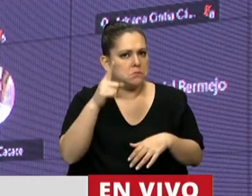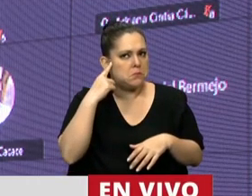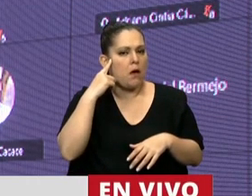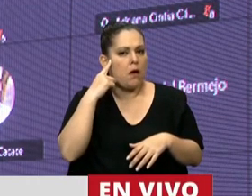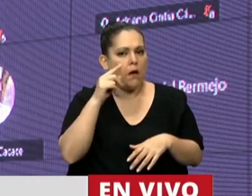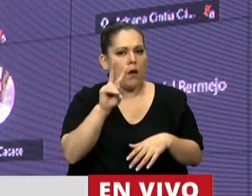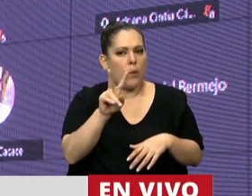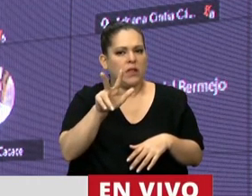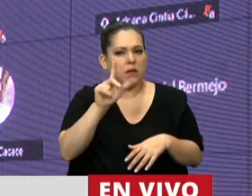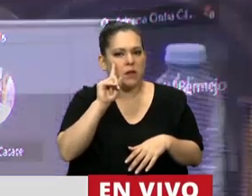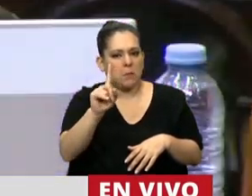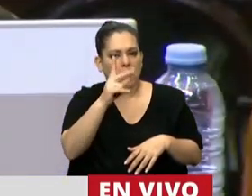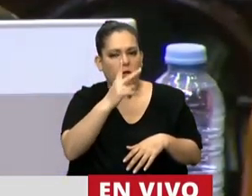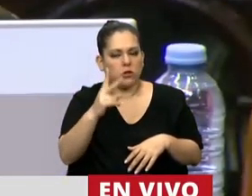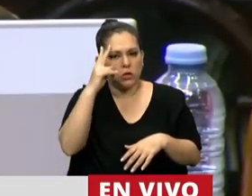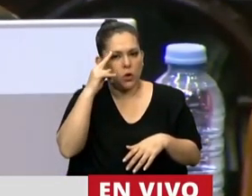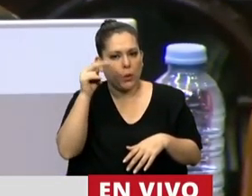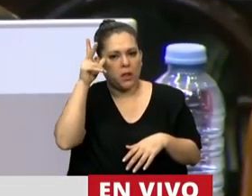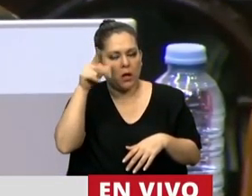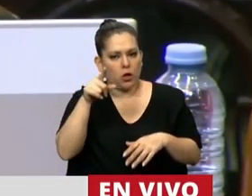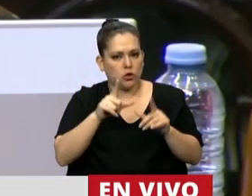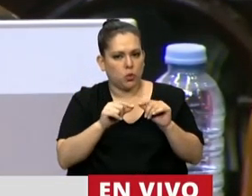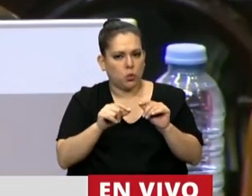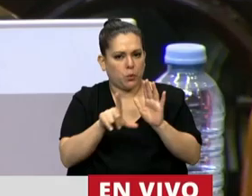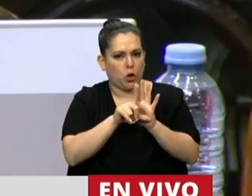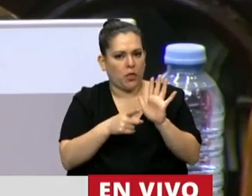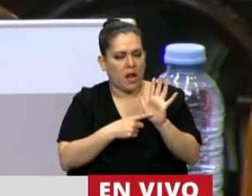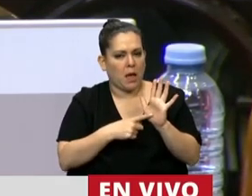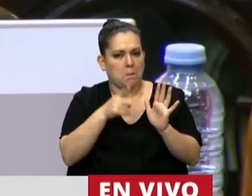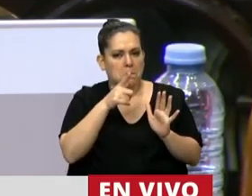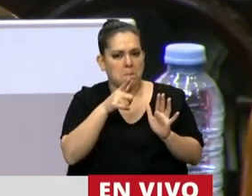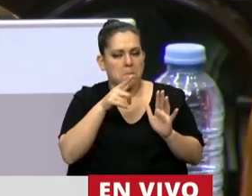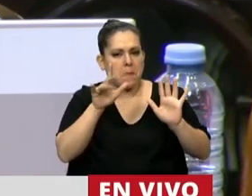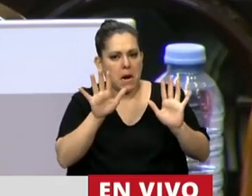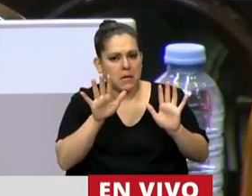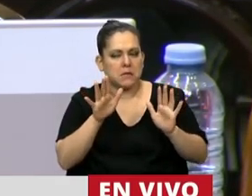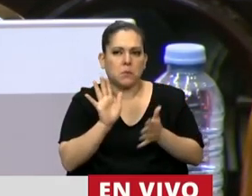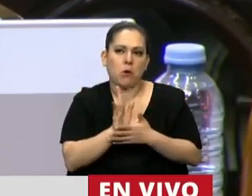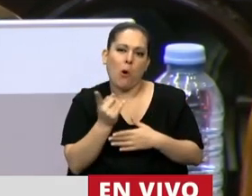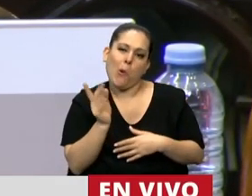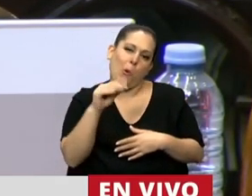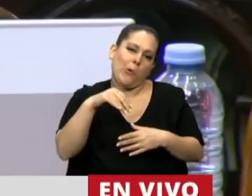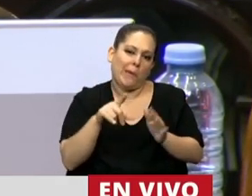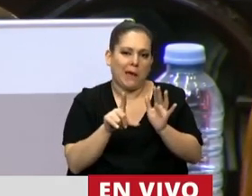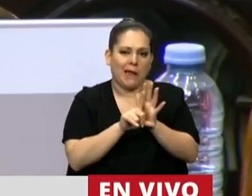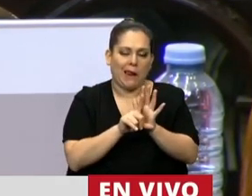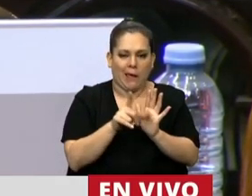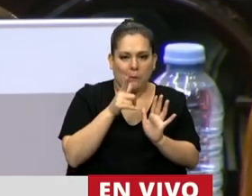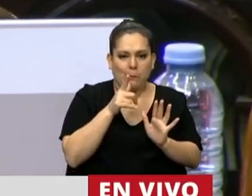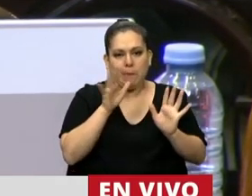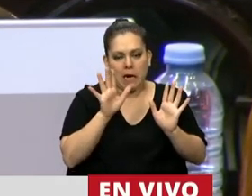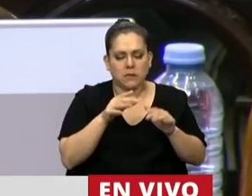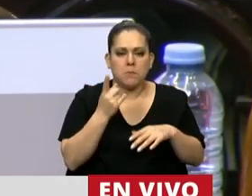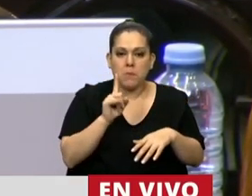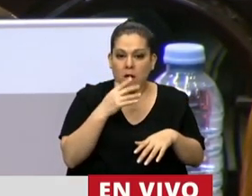la ley 23.928, pareciera una más, pero es una más que